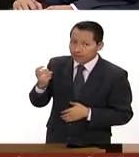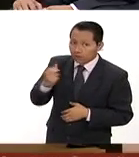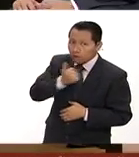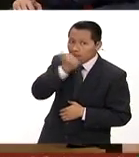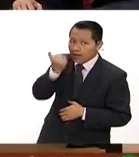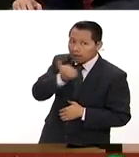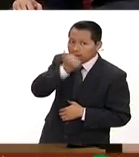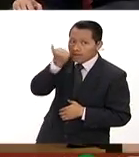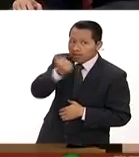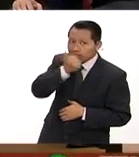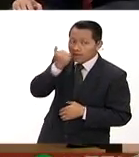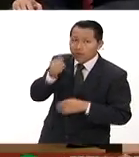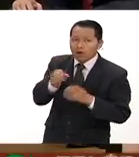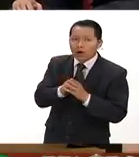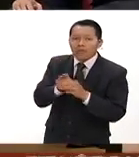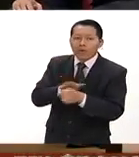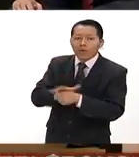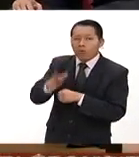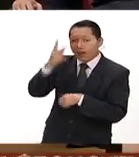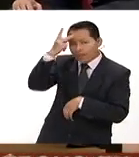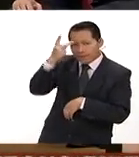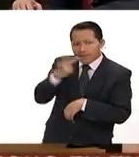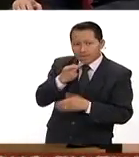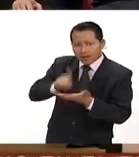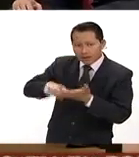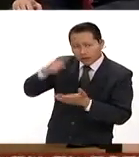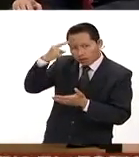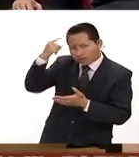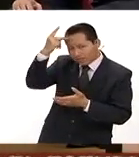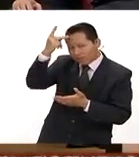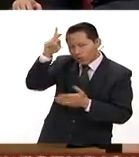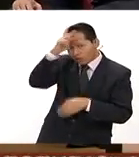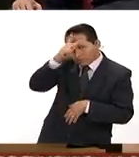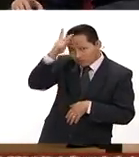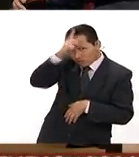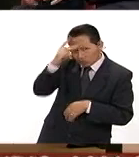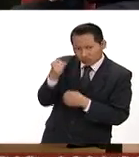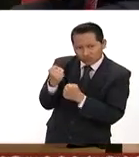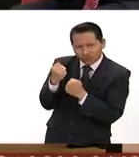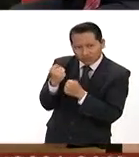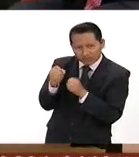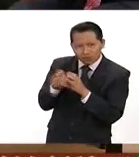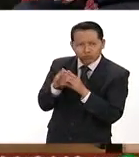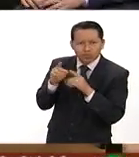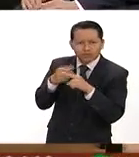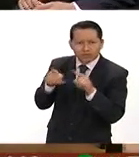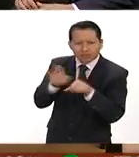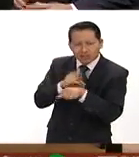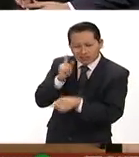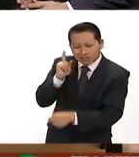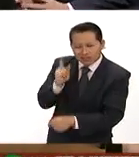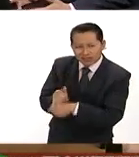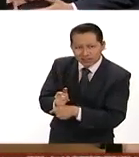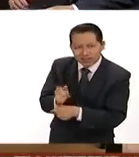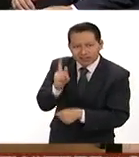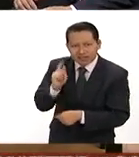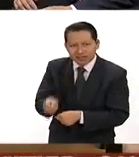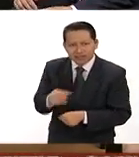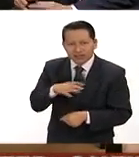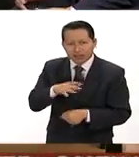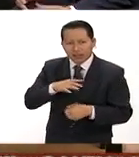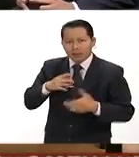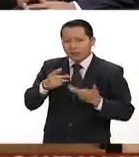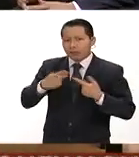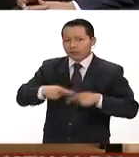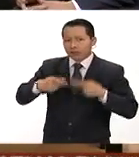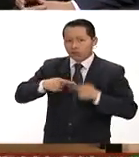existir un perfil psicológico muy fuerte muy diferenciado es decir están tratando con personas que obviamente en la mayoría de